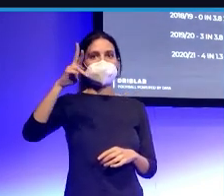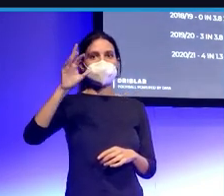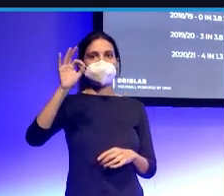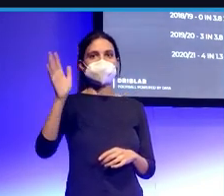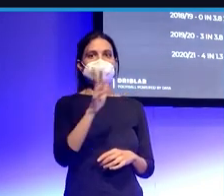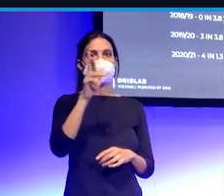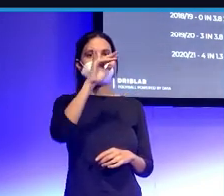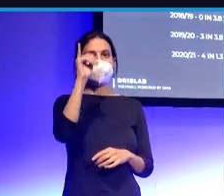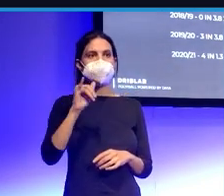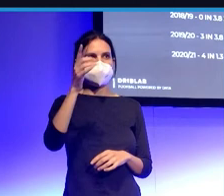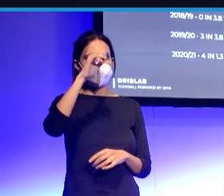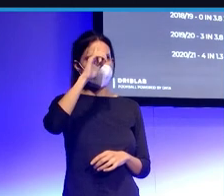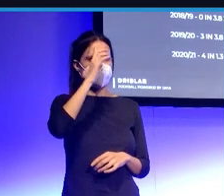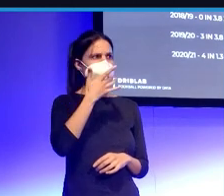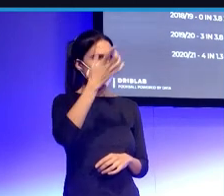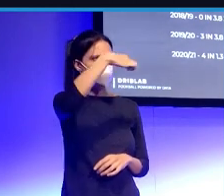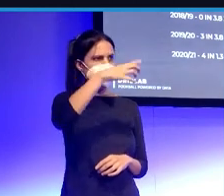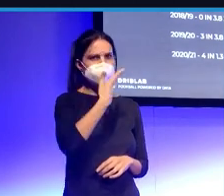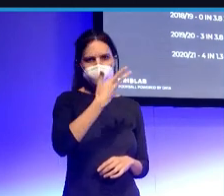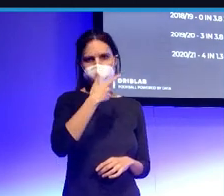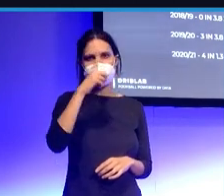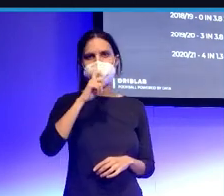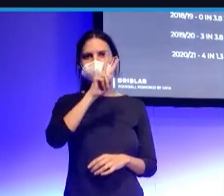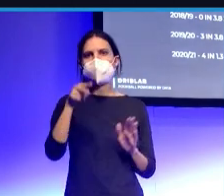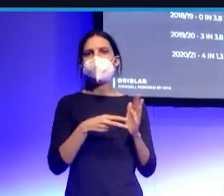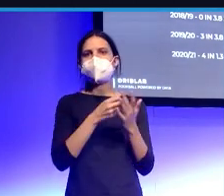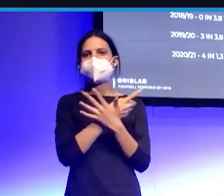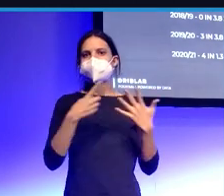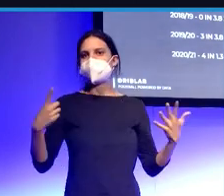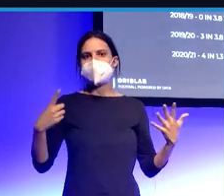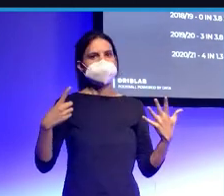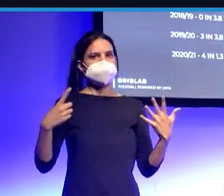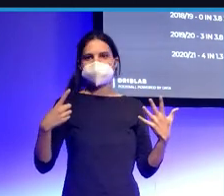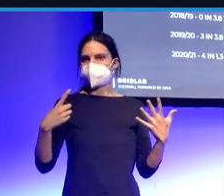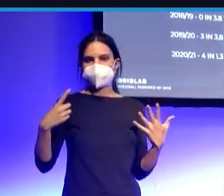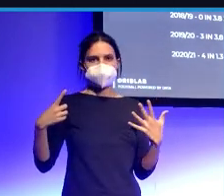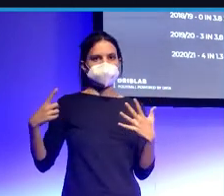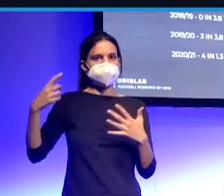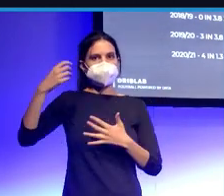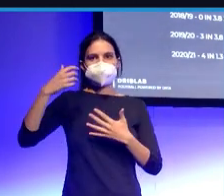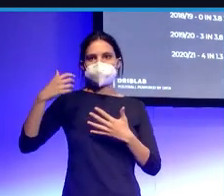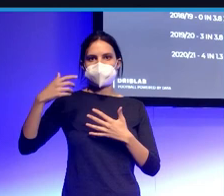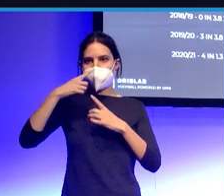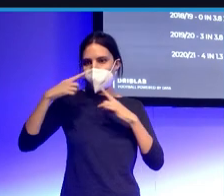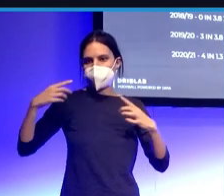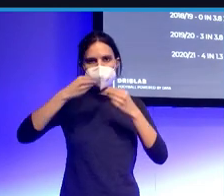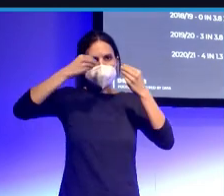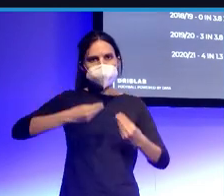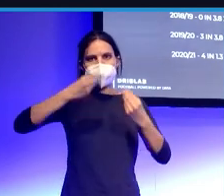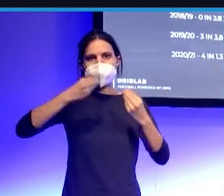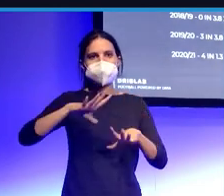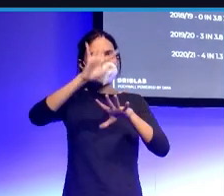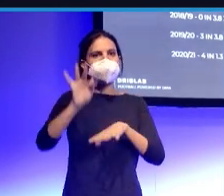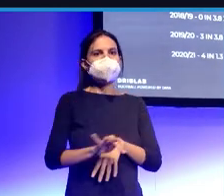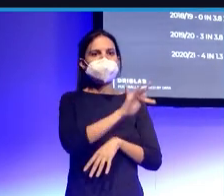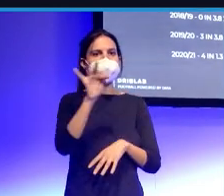2016 pues hace una gran temporada, hace una temporada increíble en la que mete 14 goles entonces ahí vemos un montón